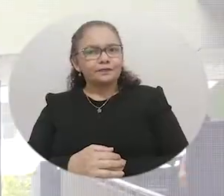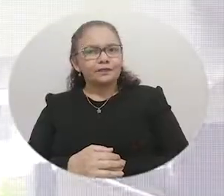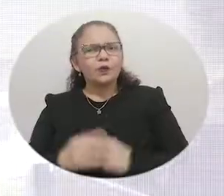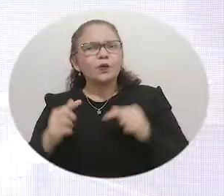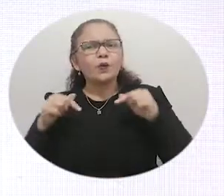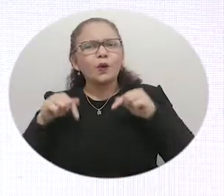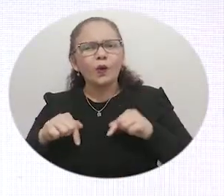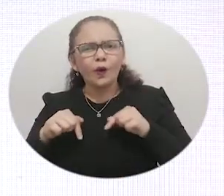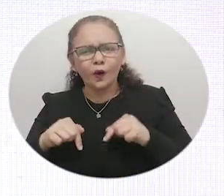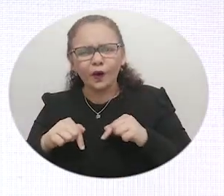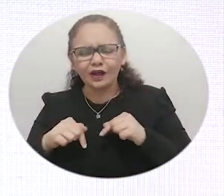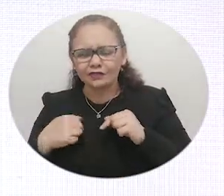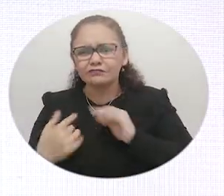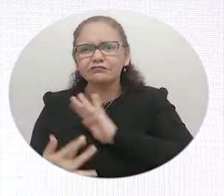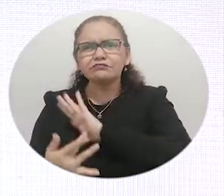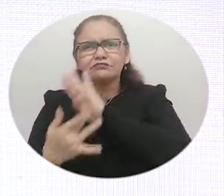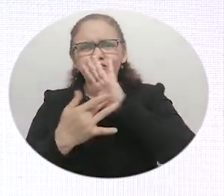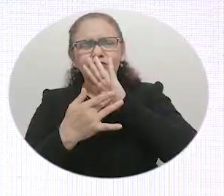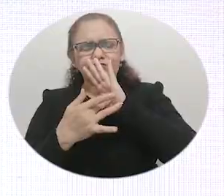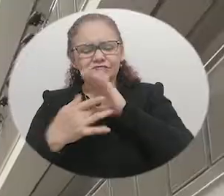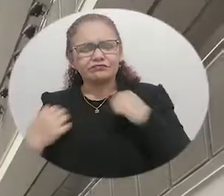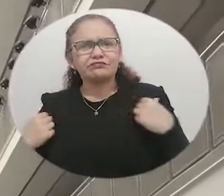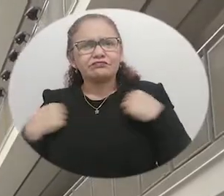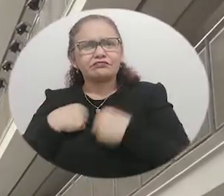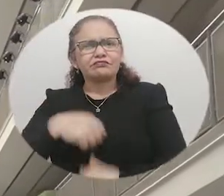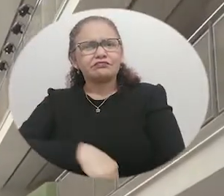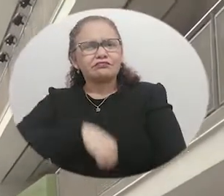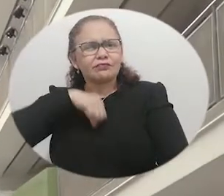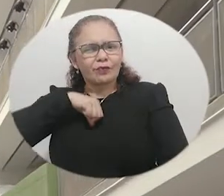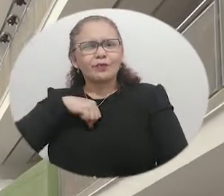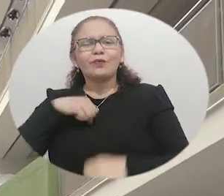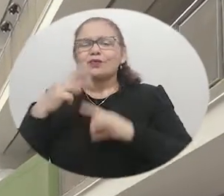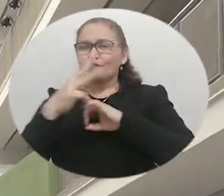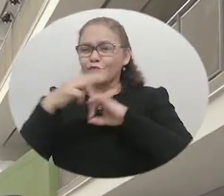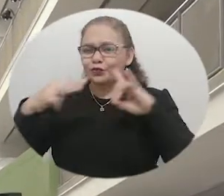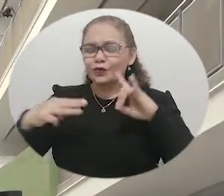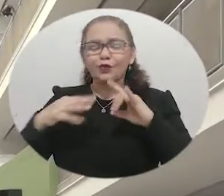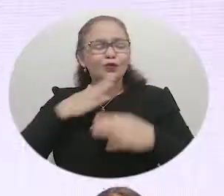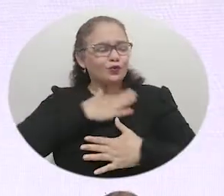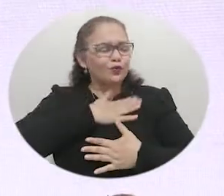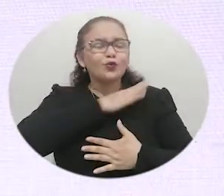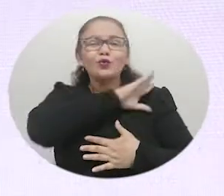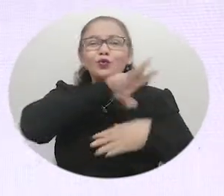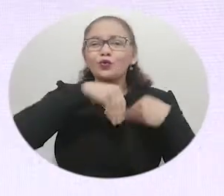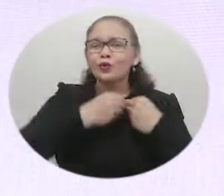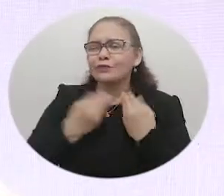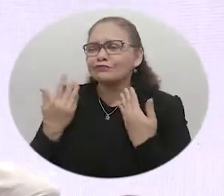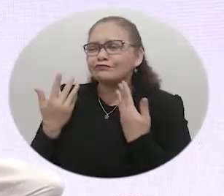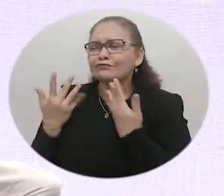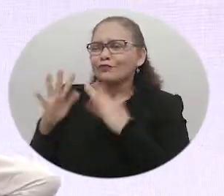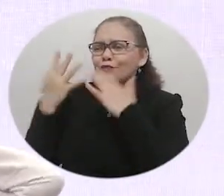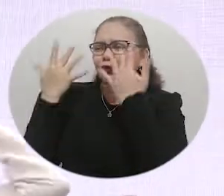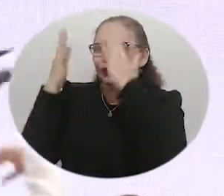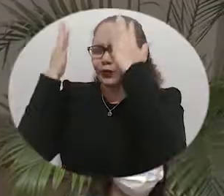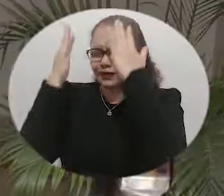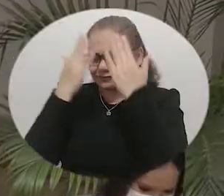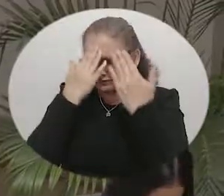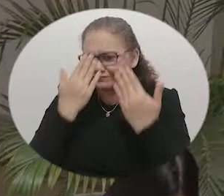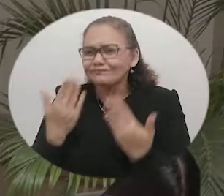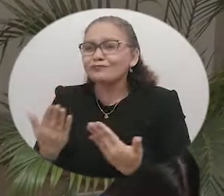hoy con esta imposición de batas desde la universidad magdalena todas sus directivas nos complace